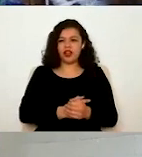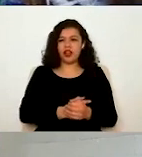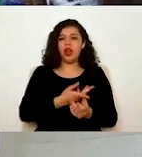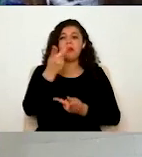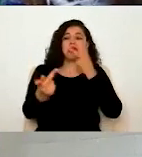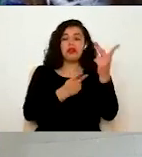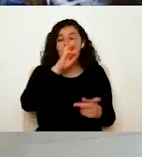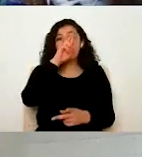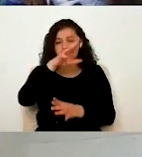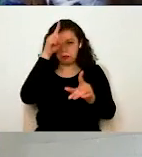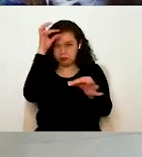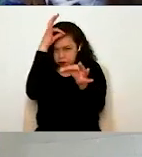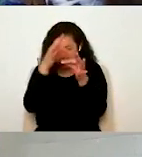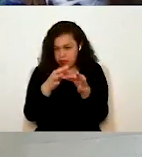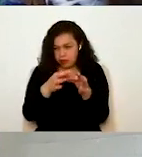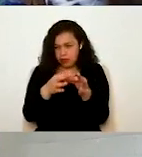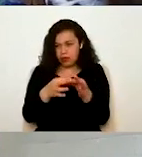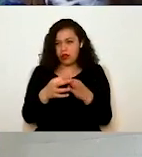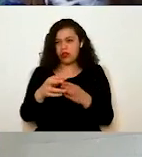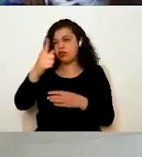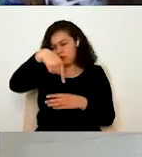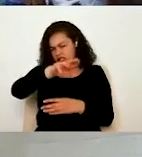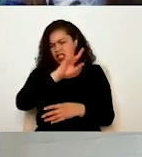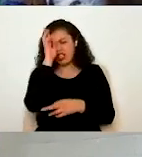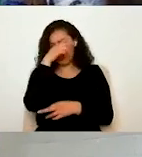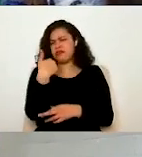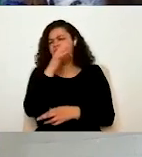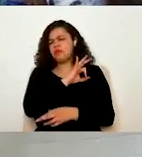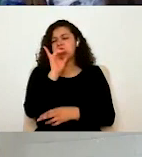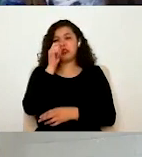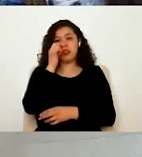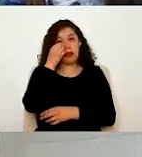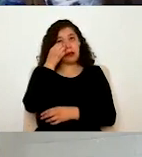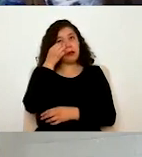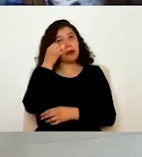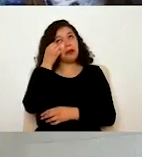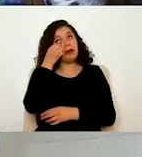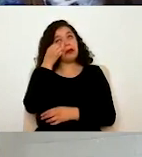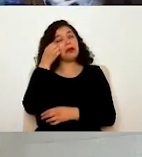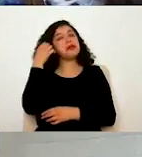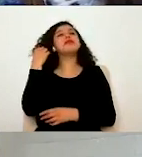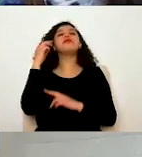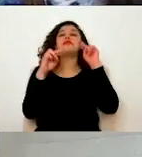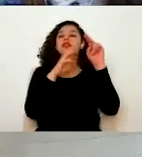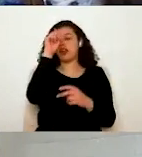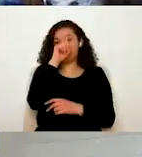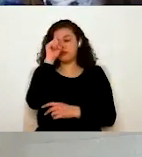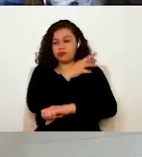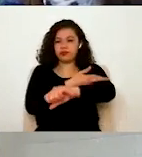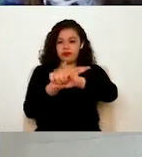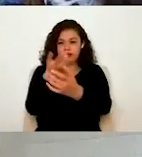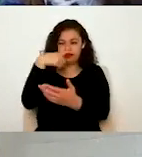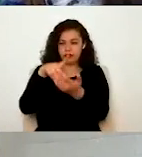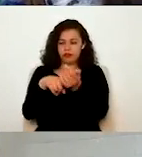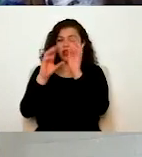muy concretas que ustedes también pueden consultar. La categoría si es asesoría, si es trámite interno o si es trámite